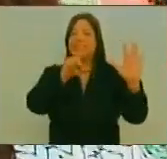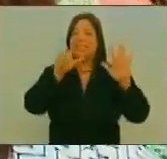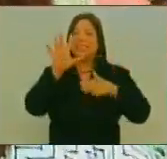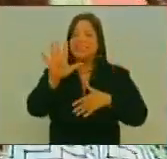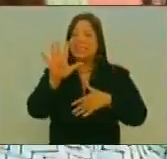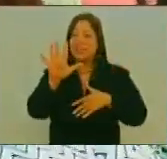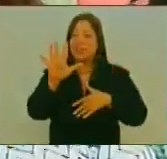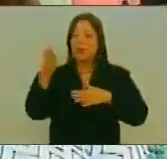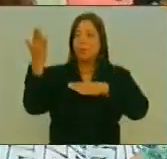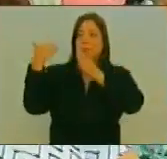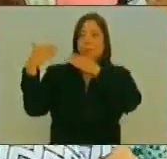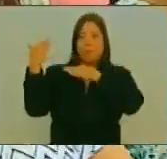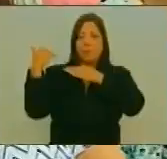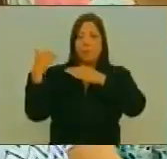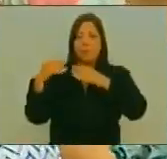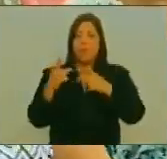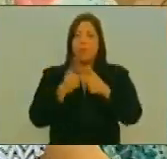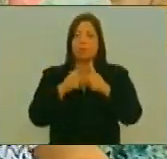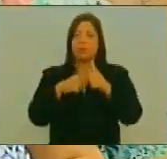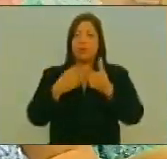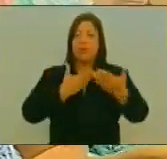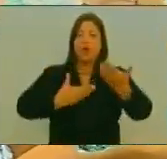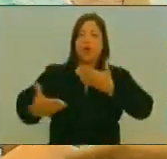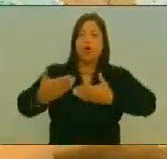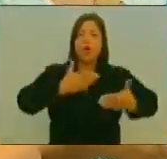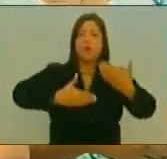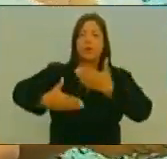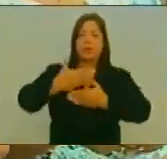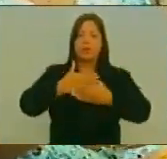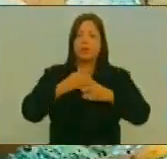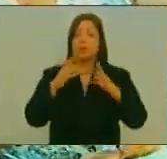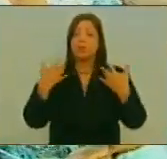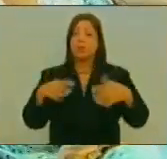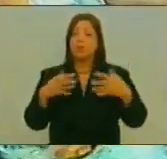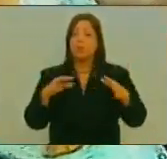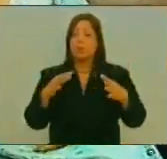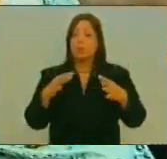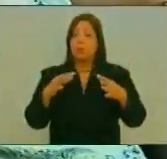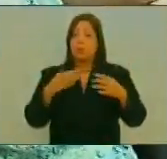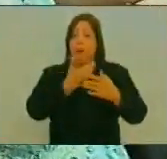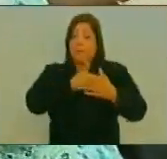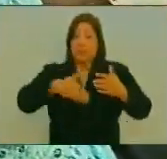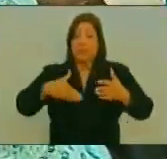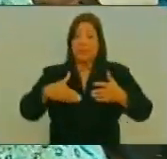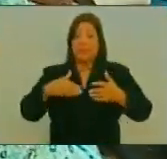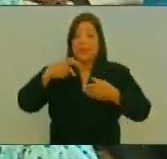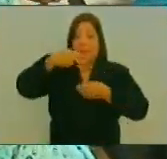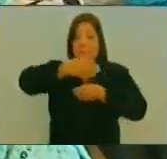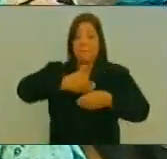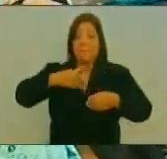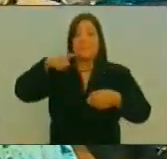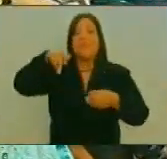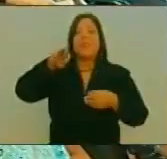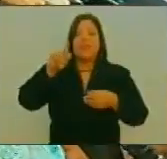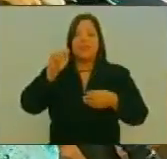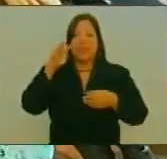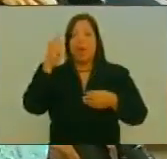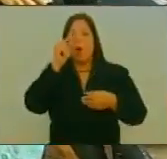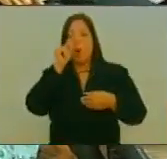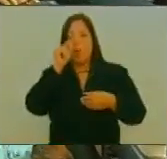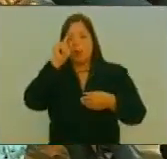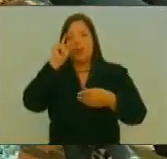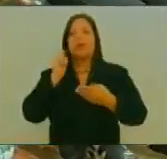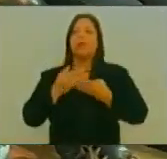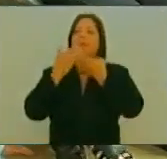Entregados En el marco Del principio De colaboración De poderes Por parte Del presidente De PDVSA Nelson Martínez